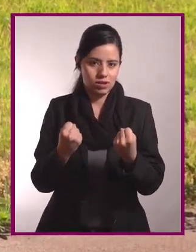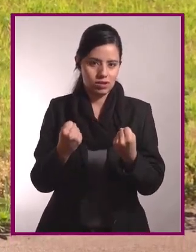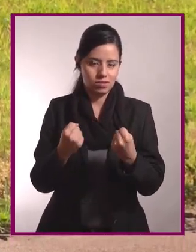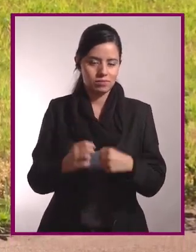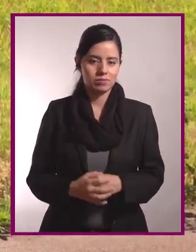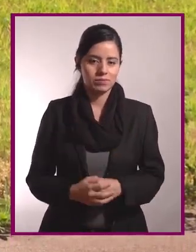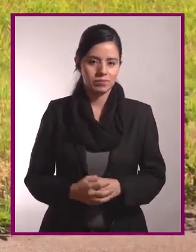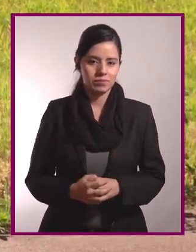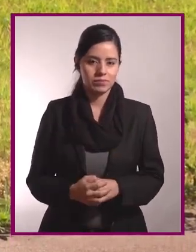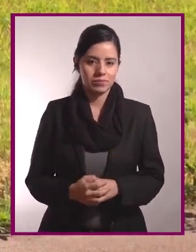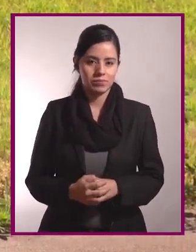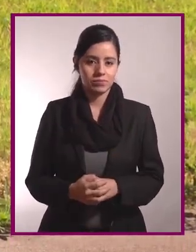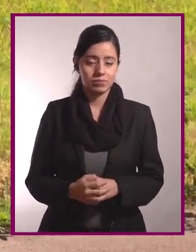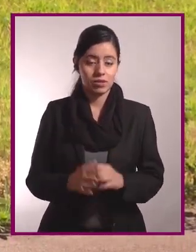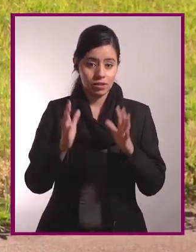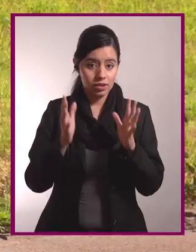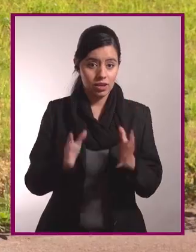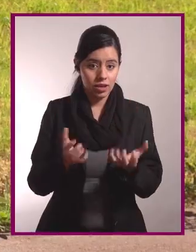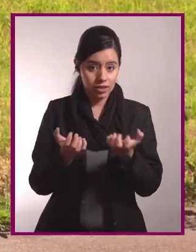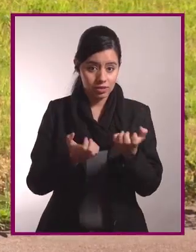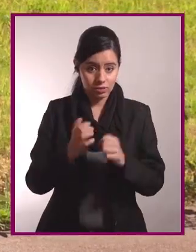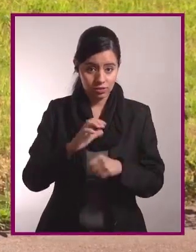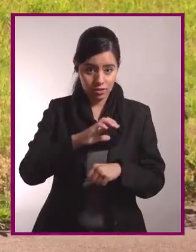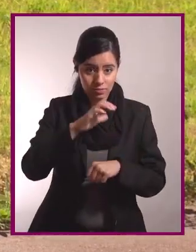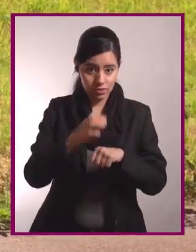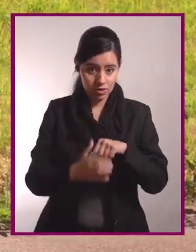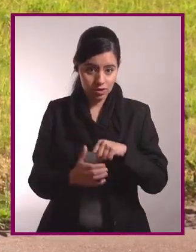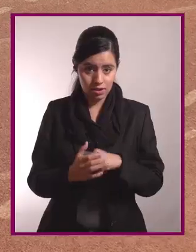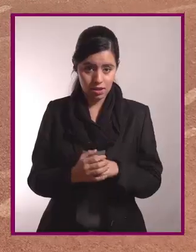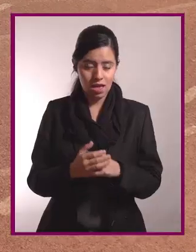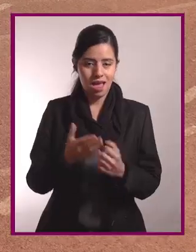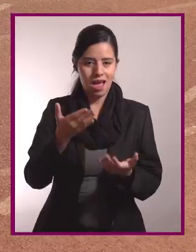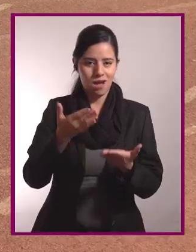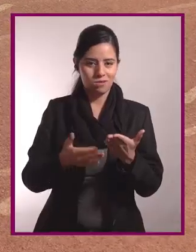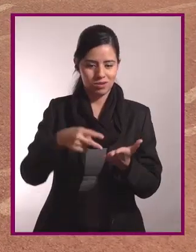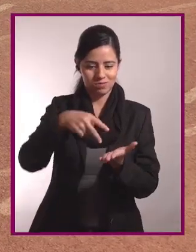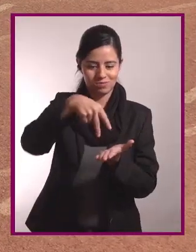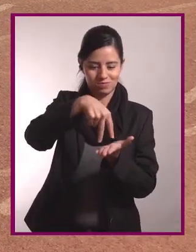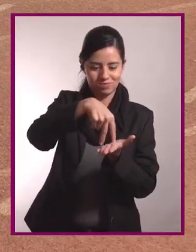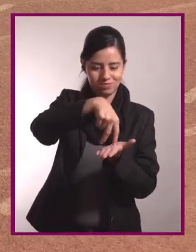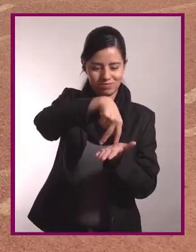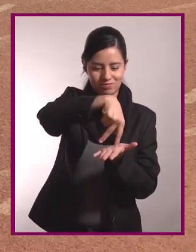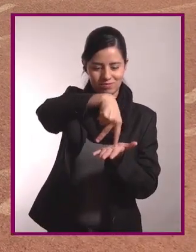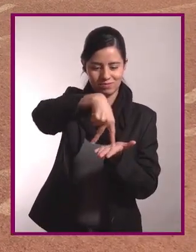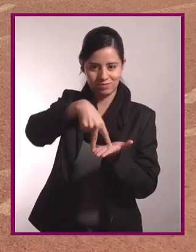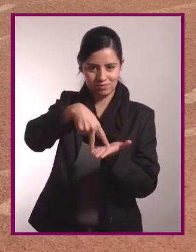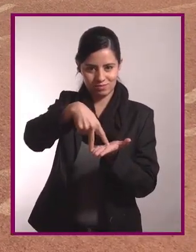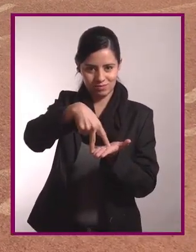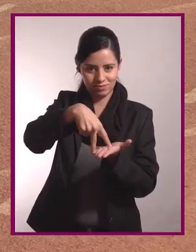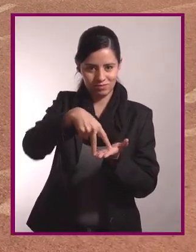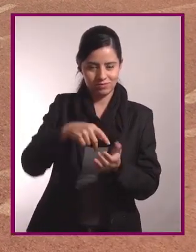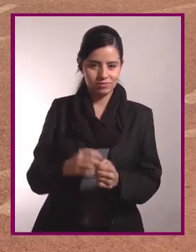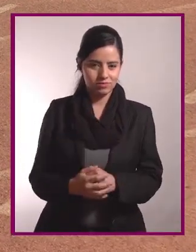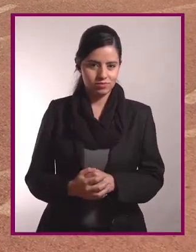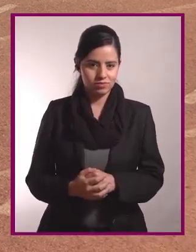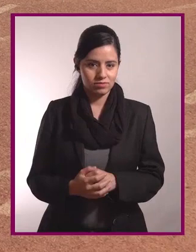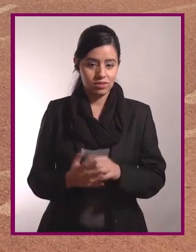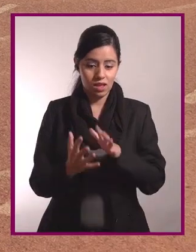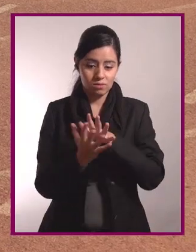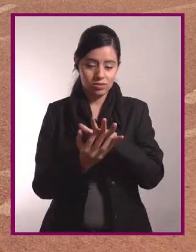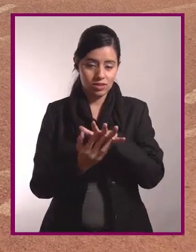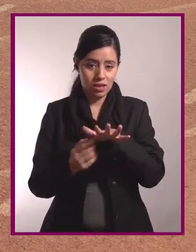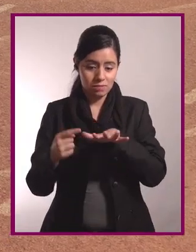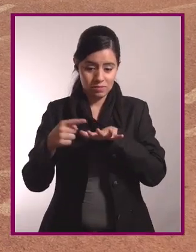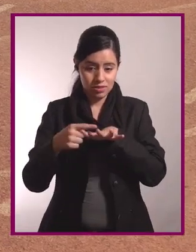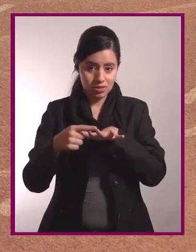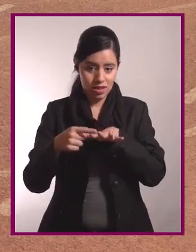para ir motivando la fuerza en nuestros cuadríceps. Una vez terminado este ejercicio, podemos abrir un poco más las